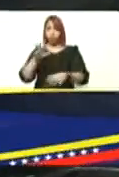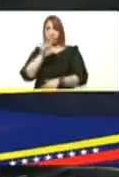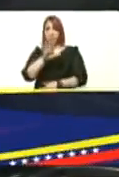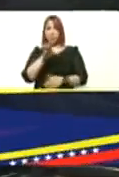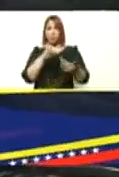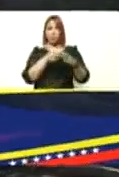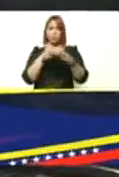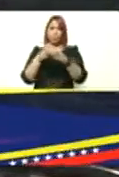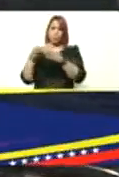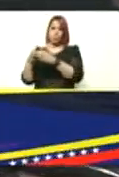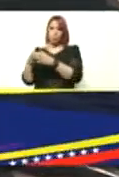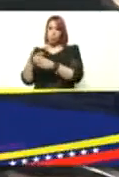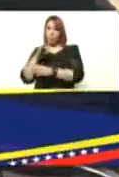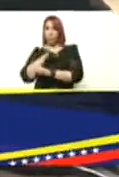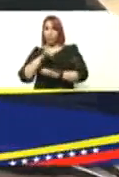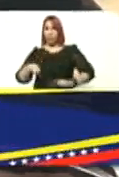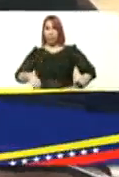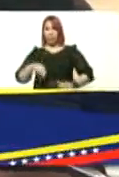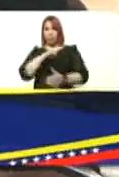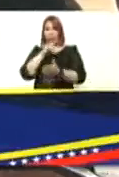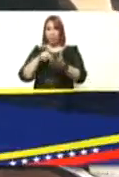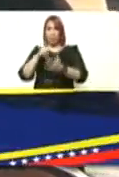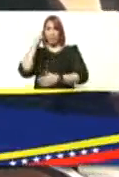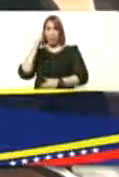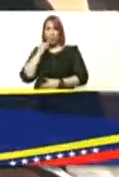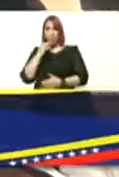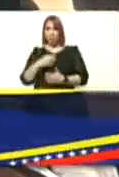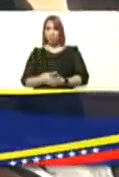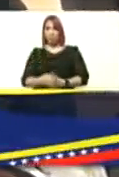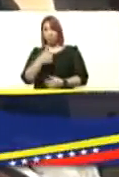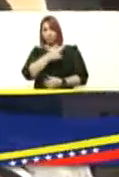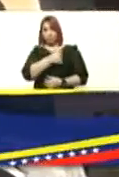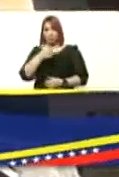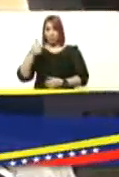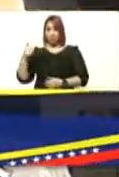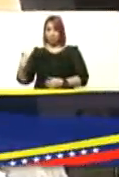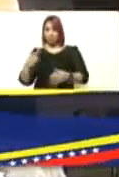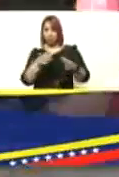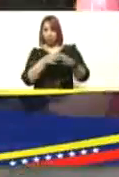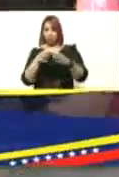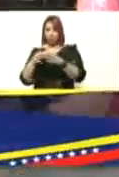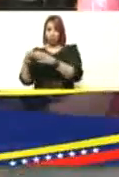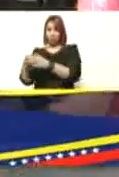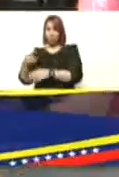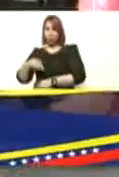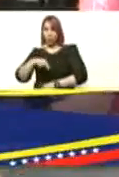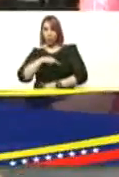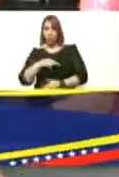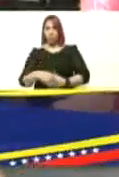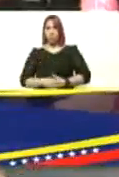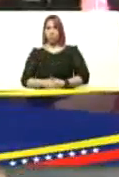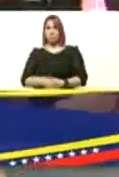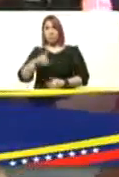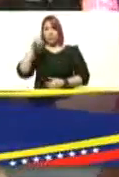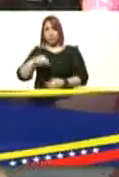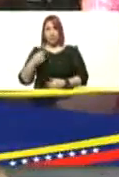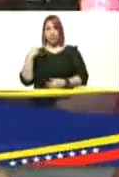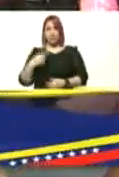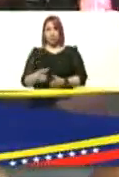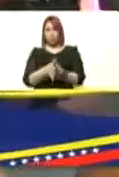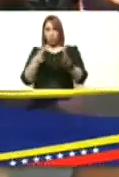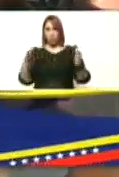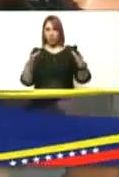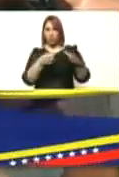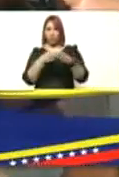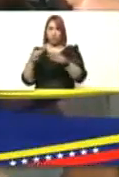componentes de la fuerza armada nacional y en cada una de sus comandancias nosotros presidente también tenemos un gran equipo